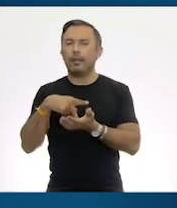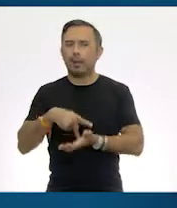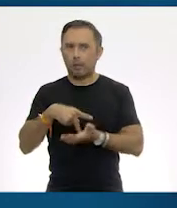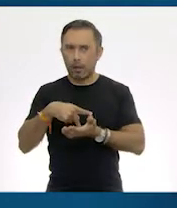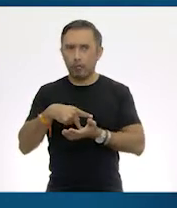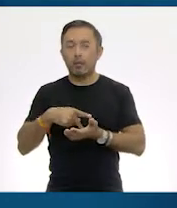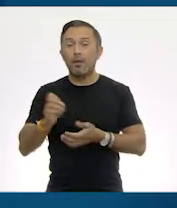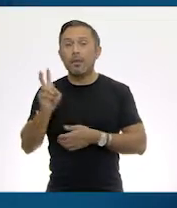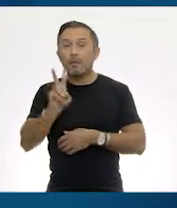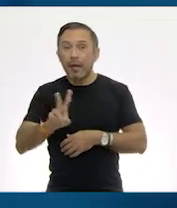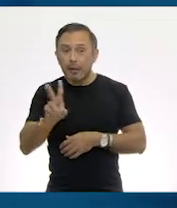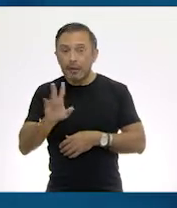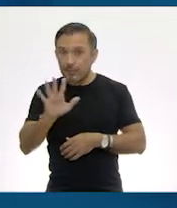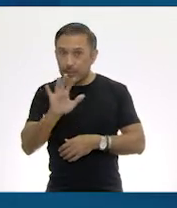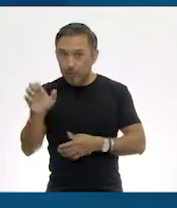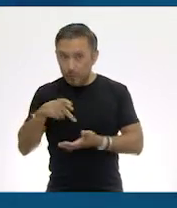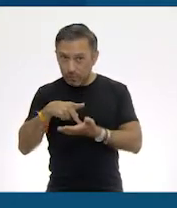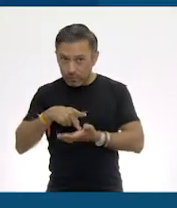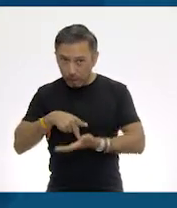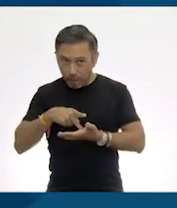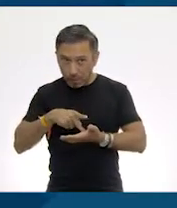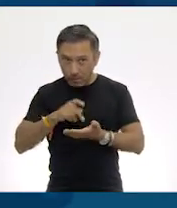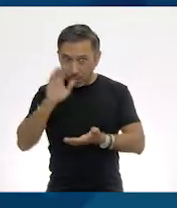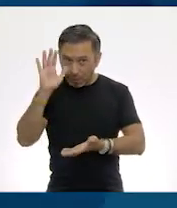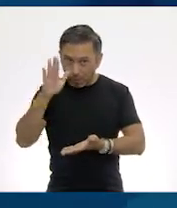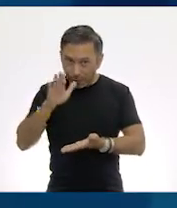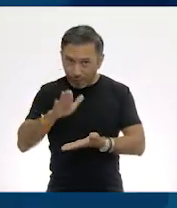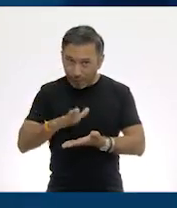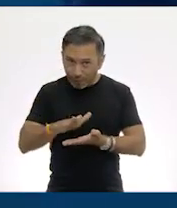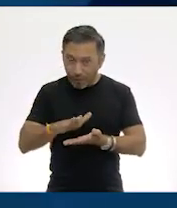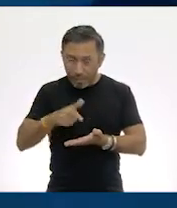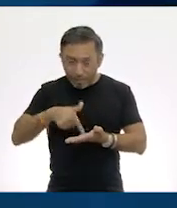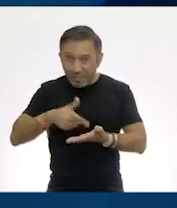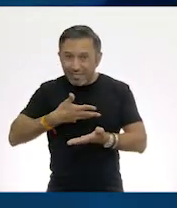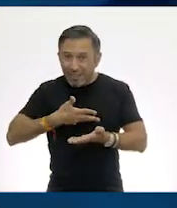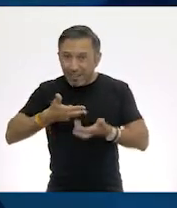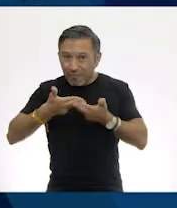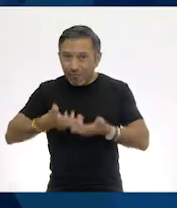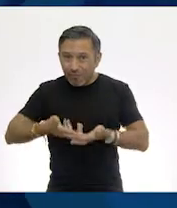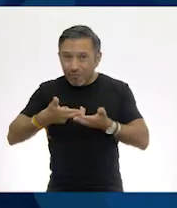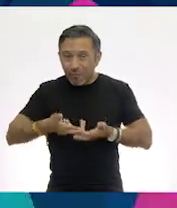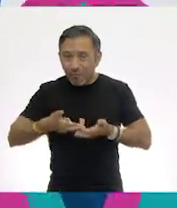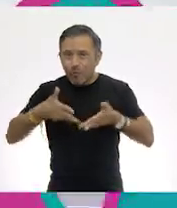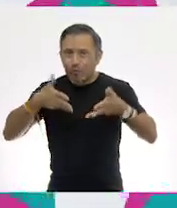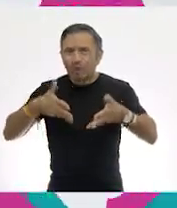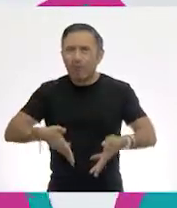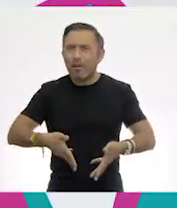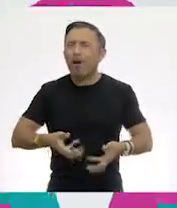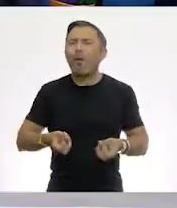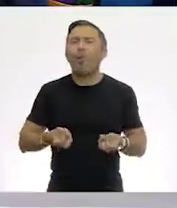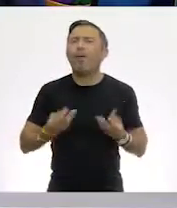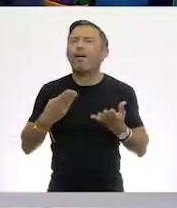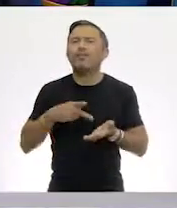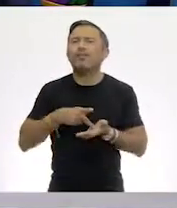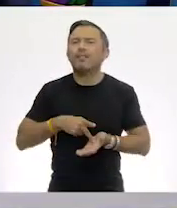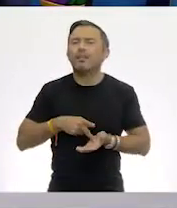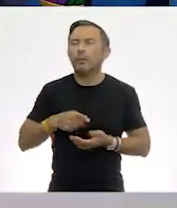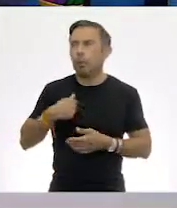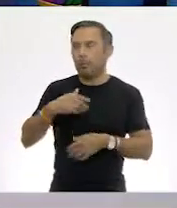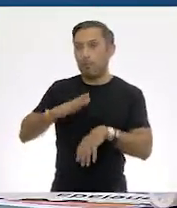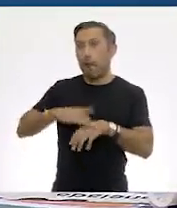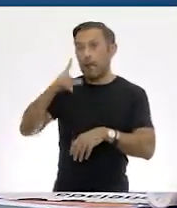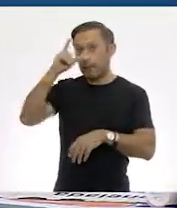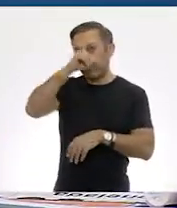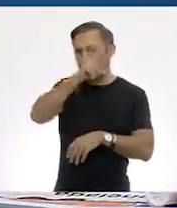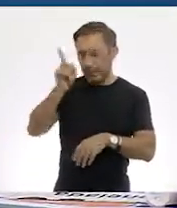kilogramos le sobran? Oye, este está más difícil, pero creo que ya lo tengo, ya lo tengo.